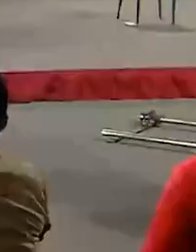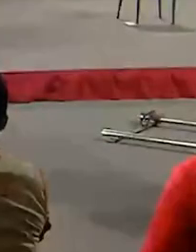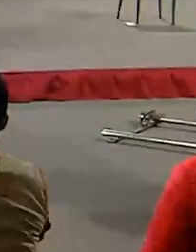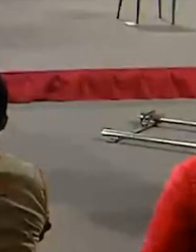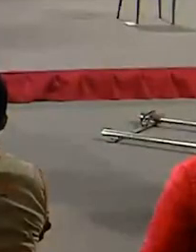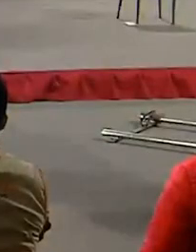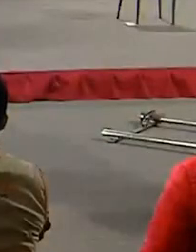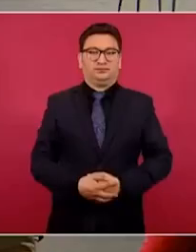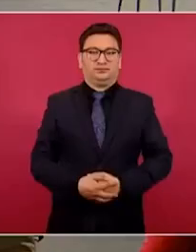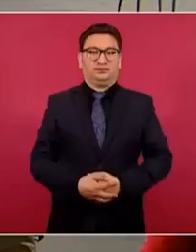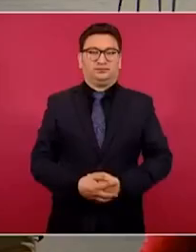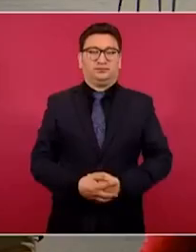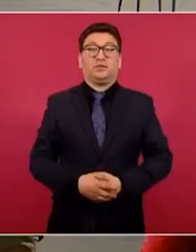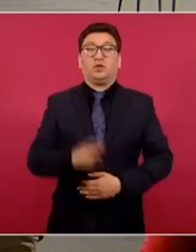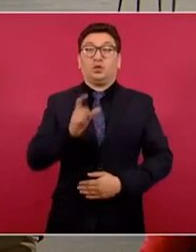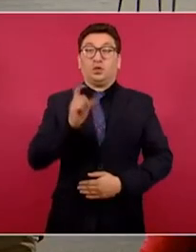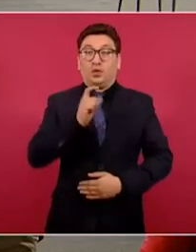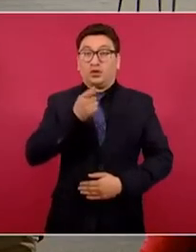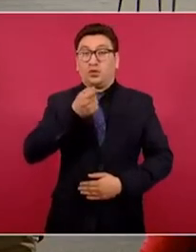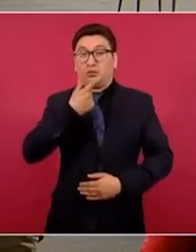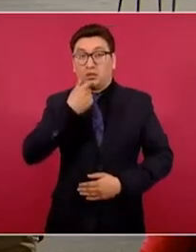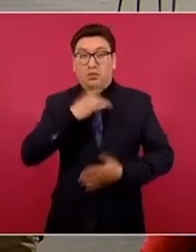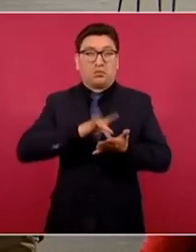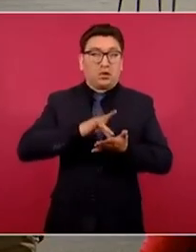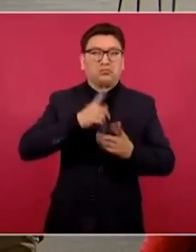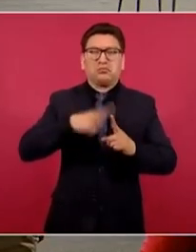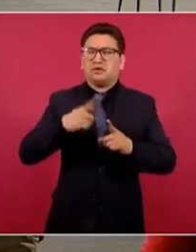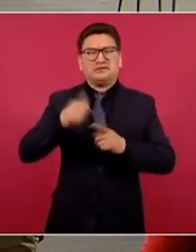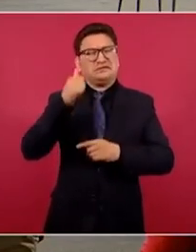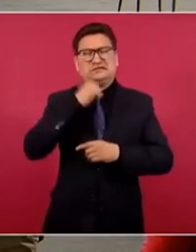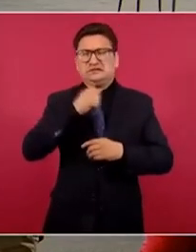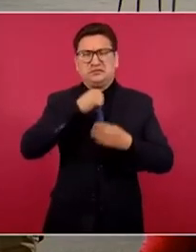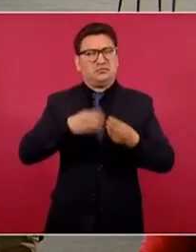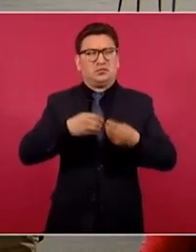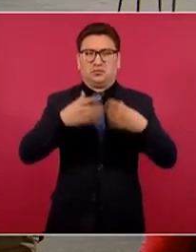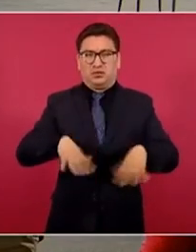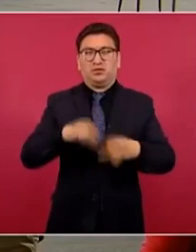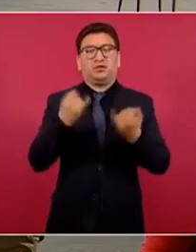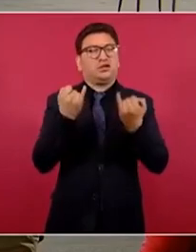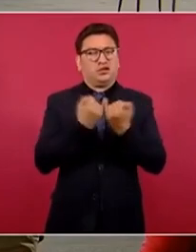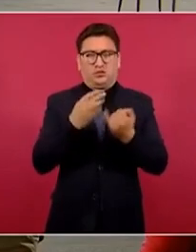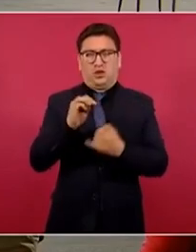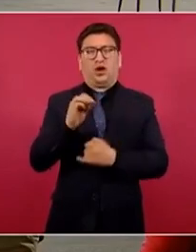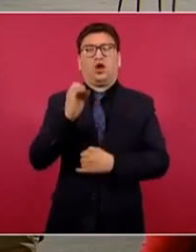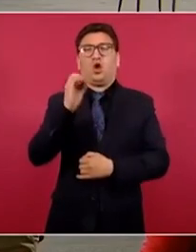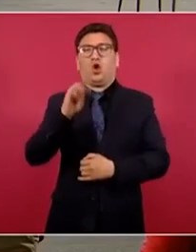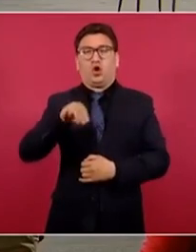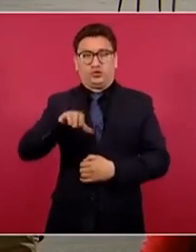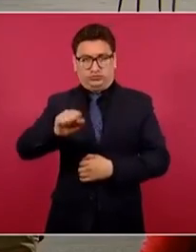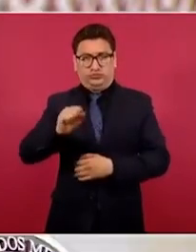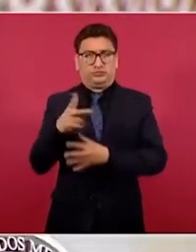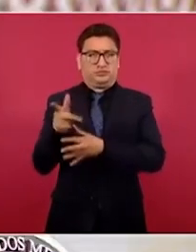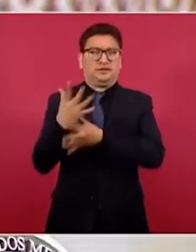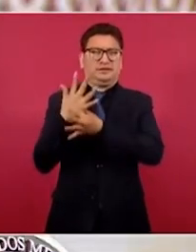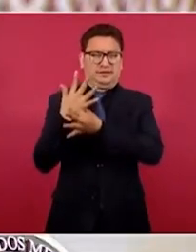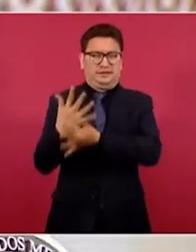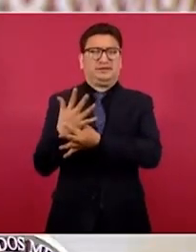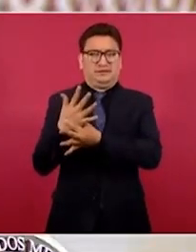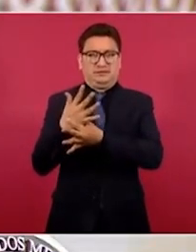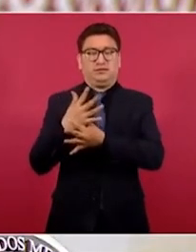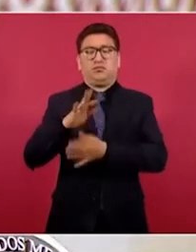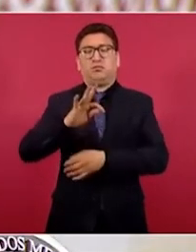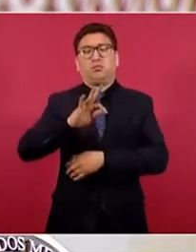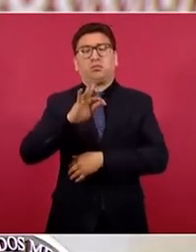y medicamentos siempre hay mermas. Incluso la Organización Mundial de la Salud establece que el